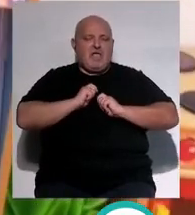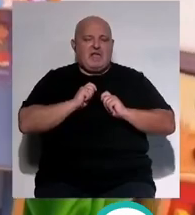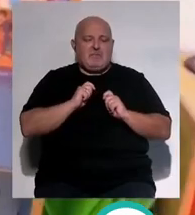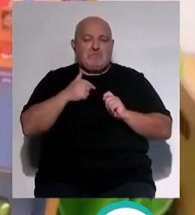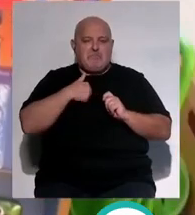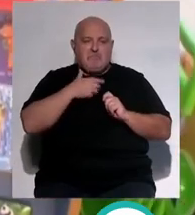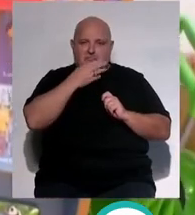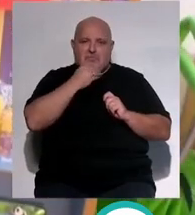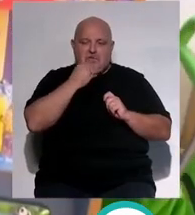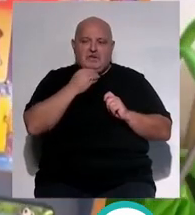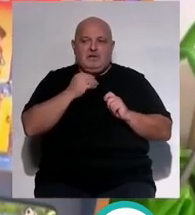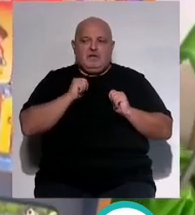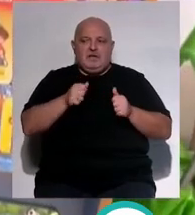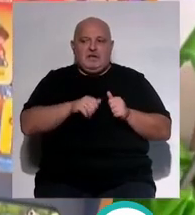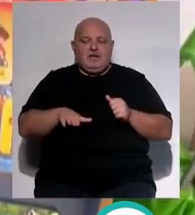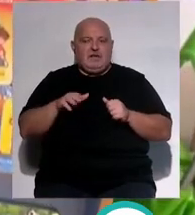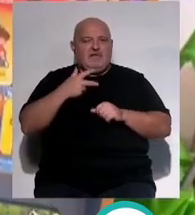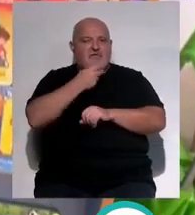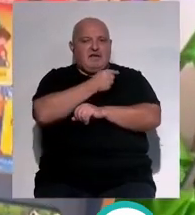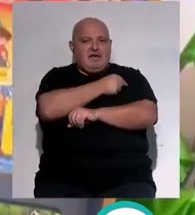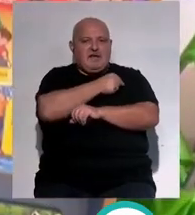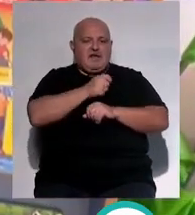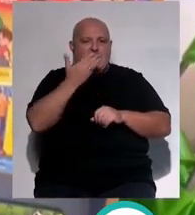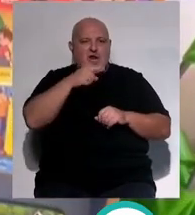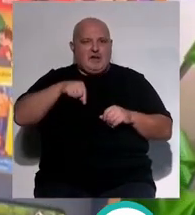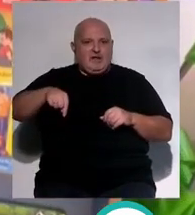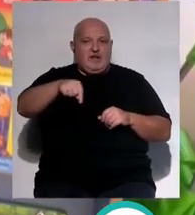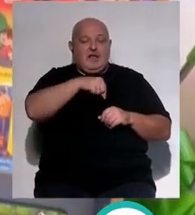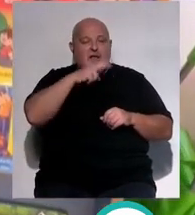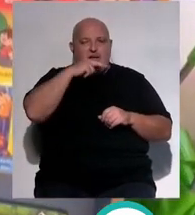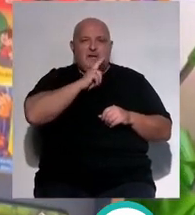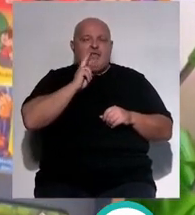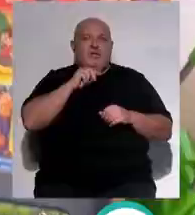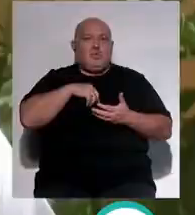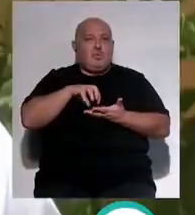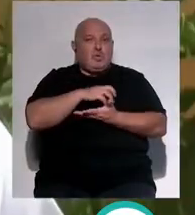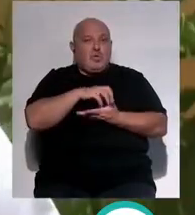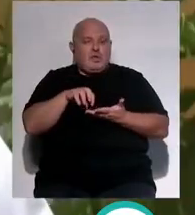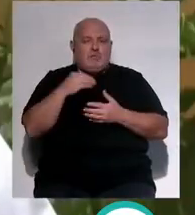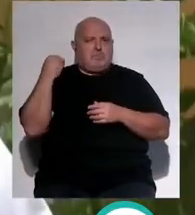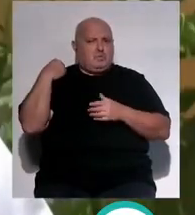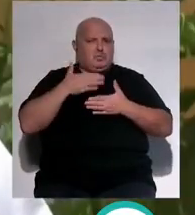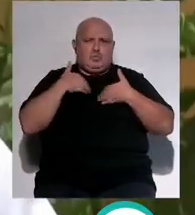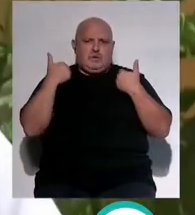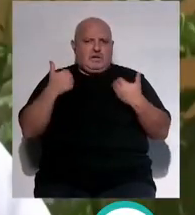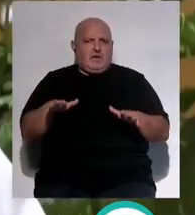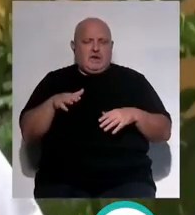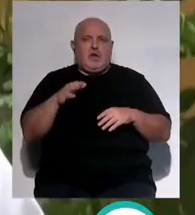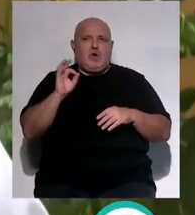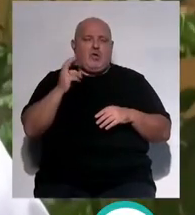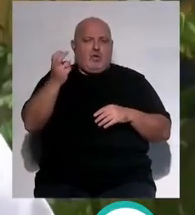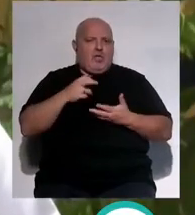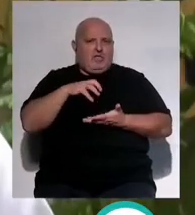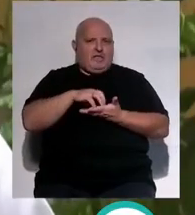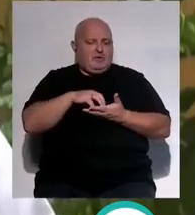para mí es muy bonito empezar con los niños en las vacunaciones en los colegios que los padres tienen sus dudas, que nos pregunten sin problema y si no pues que vengan